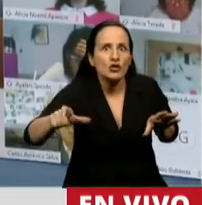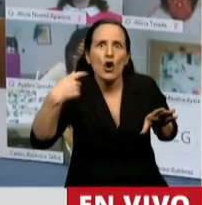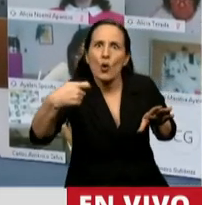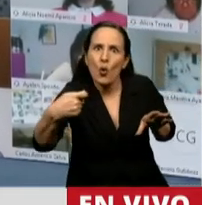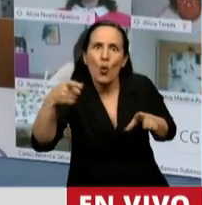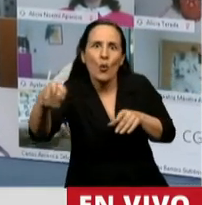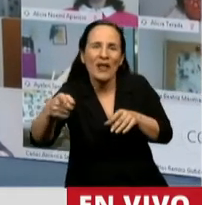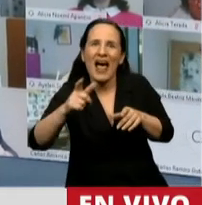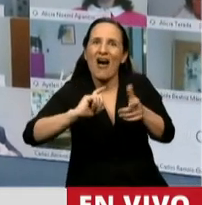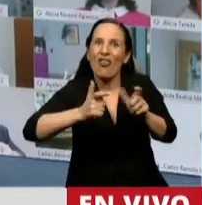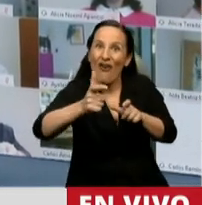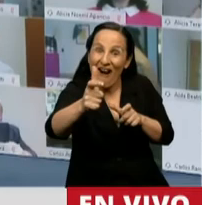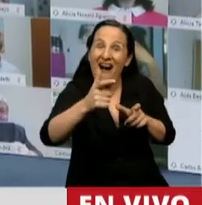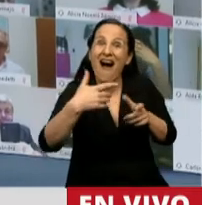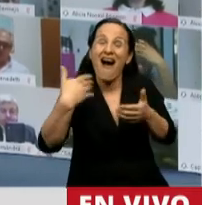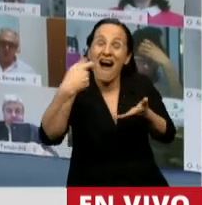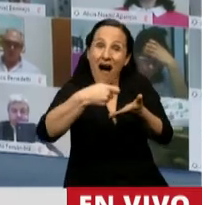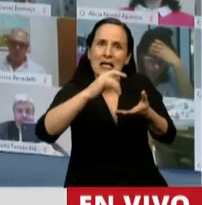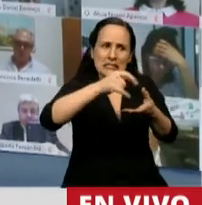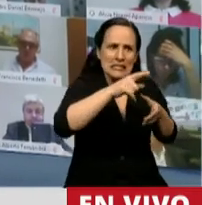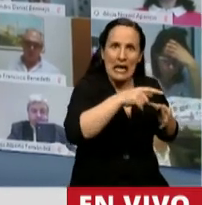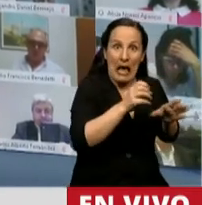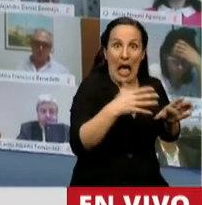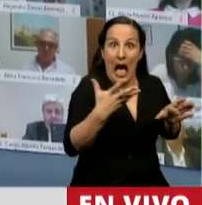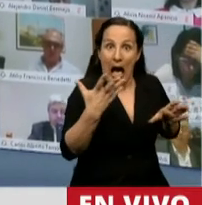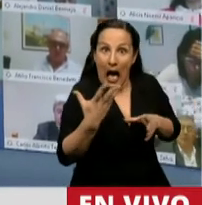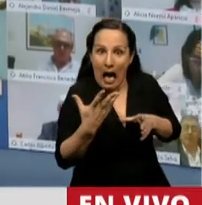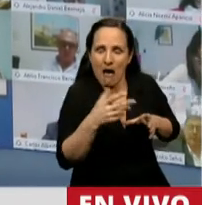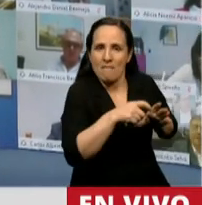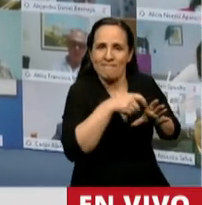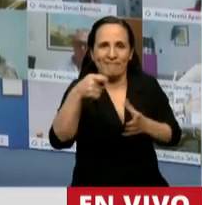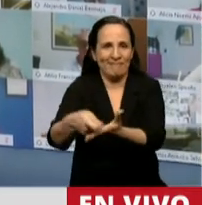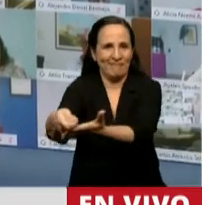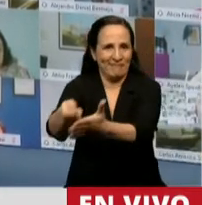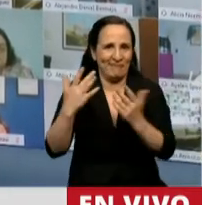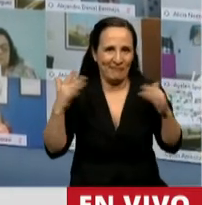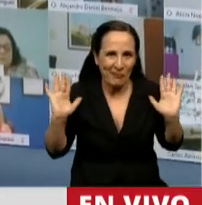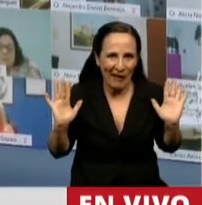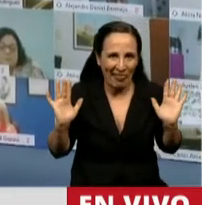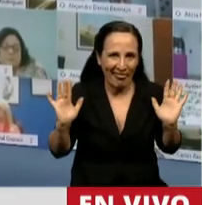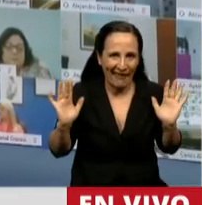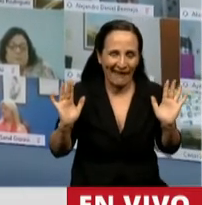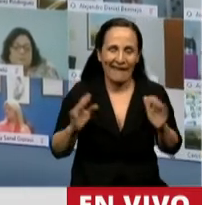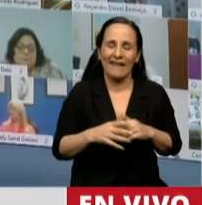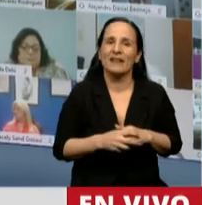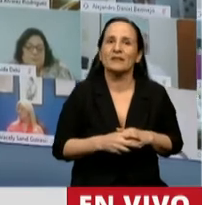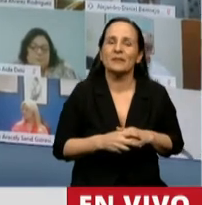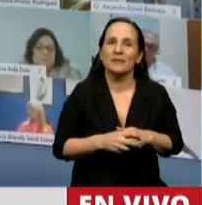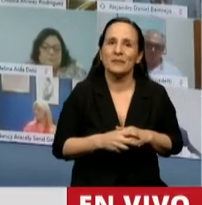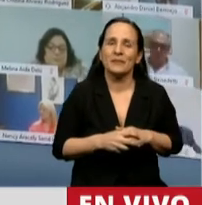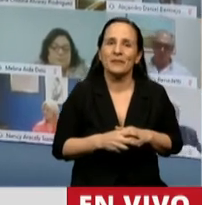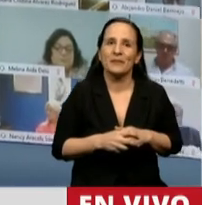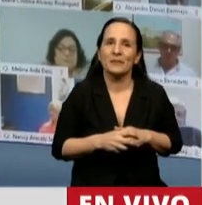adhirieron a la reparación histórica de ahora en más se va a financiar con los recursos que